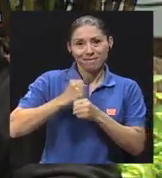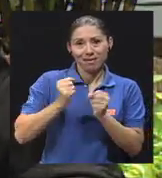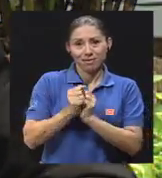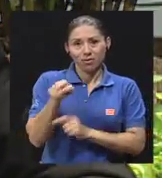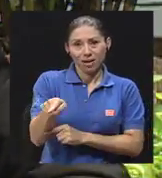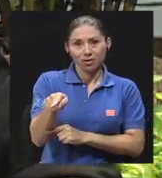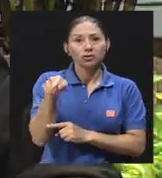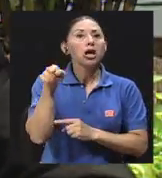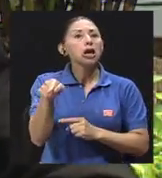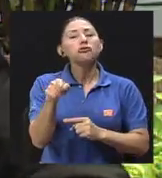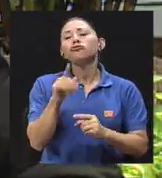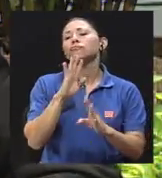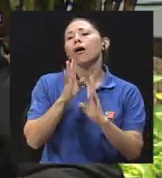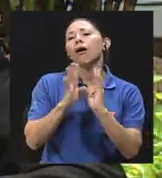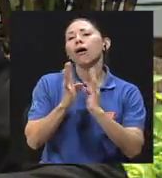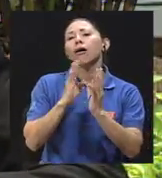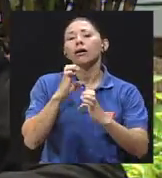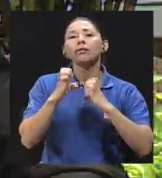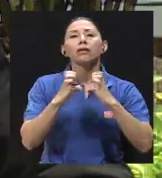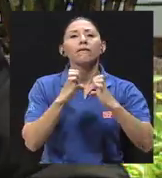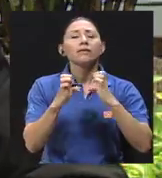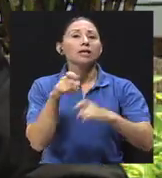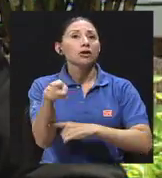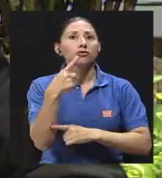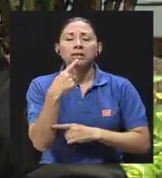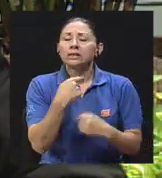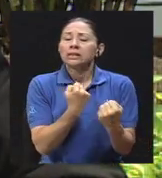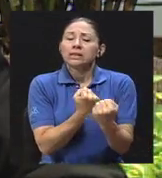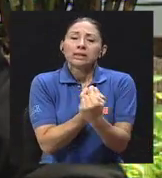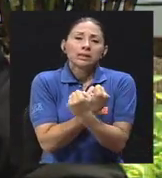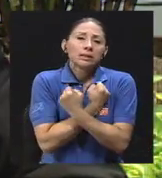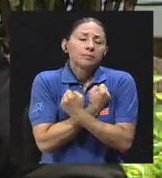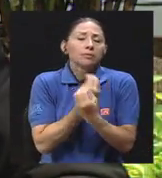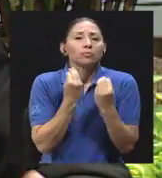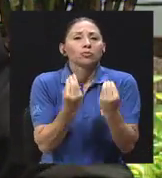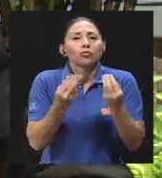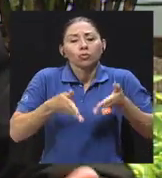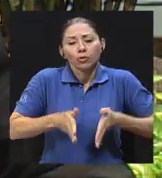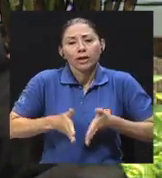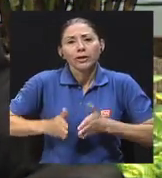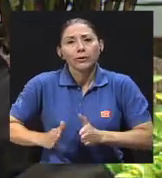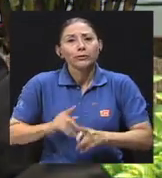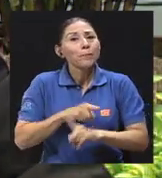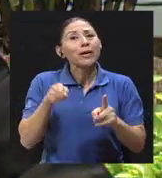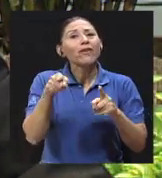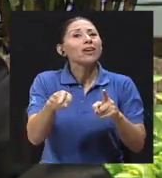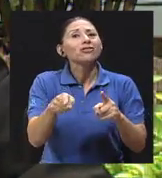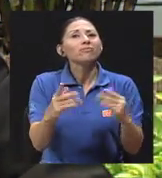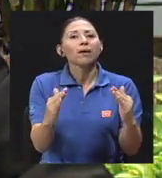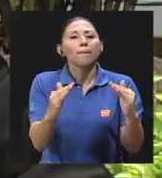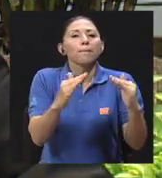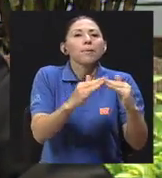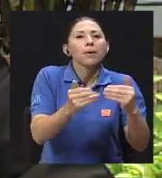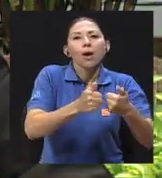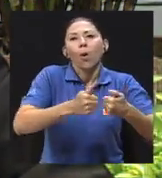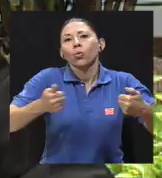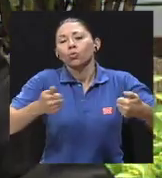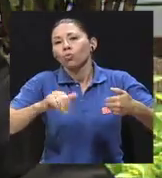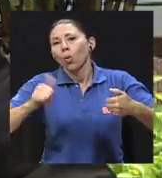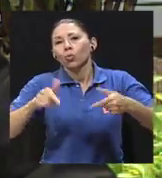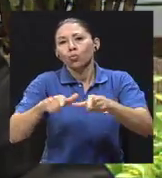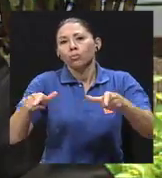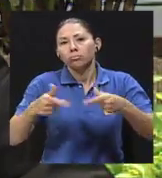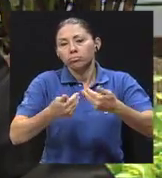en la entrevista, aman, sobre todas las cosas, a sus hijos. Pero no están viviendo con sus hijos, porque